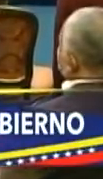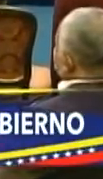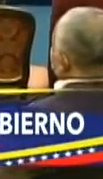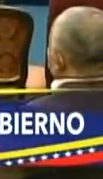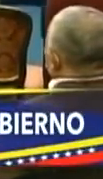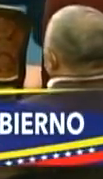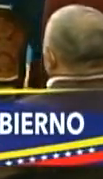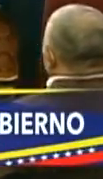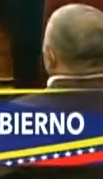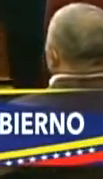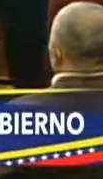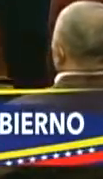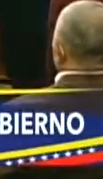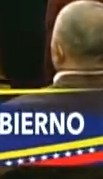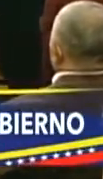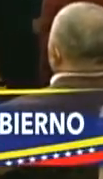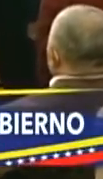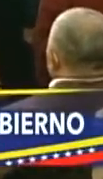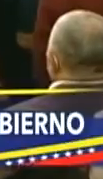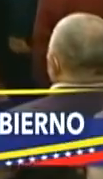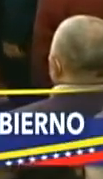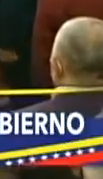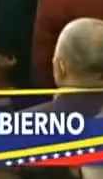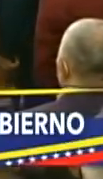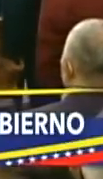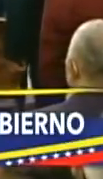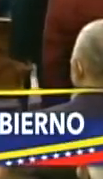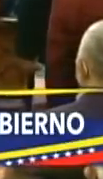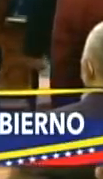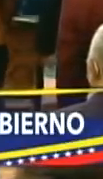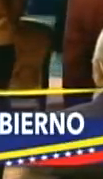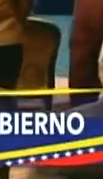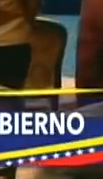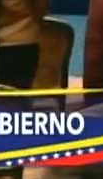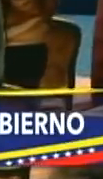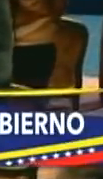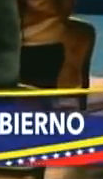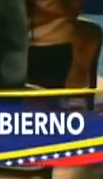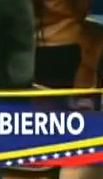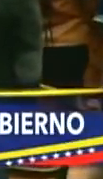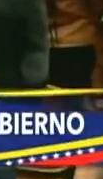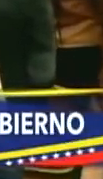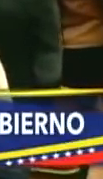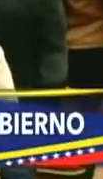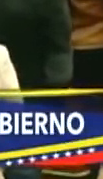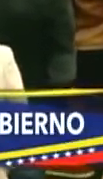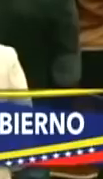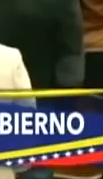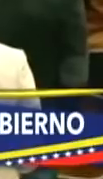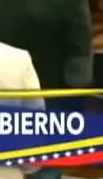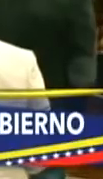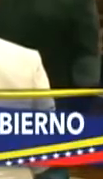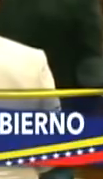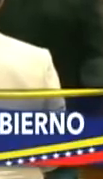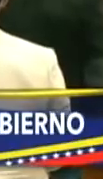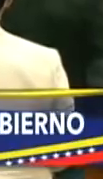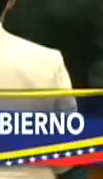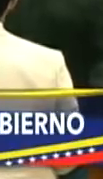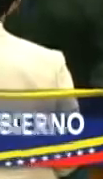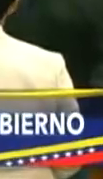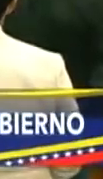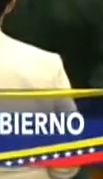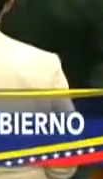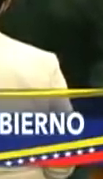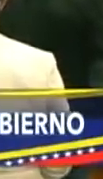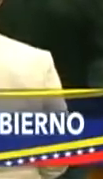Federal de Gobierno como parte del epicentro de las políticas públicas para el trabajo conjunto en los tres niveles de gobierno. El